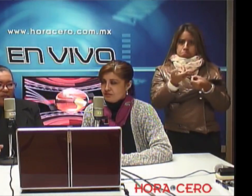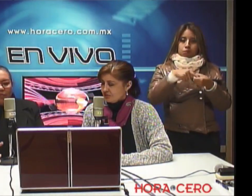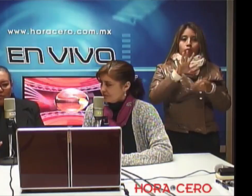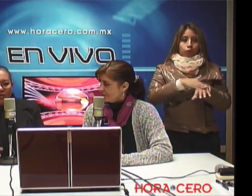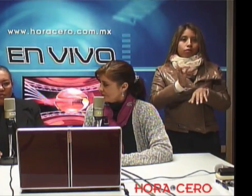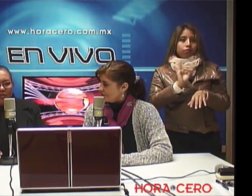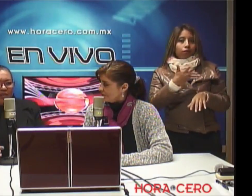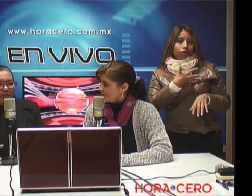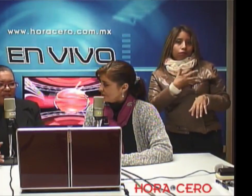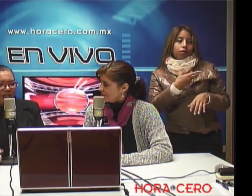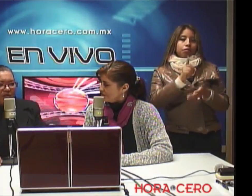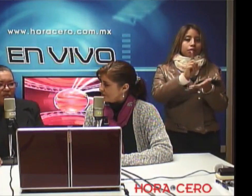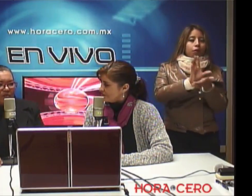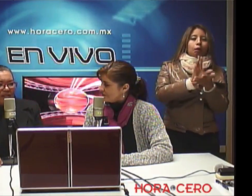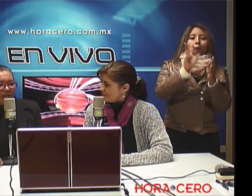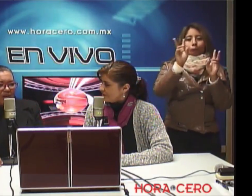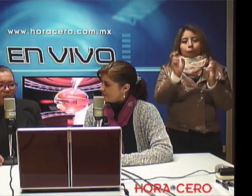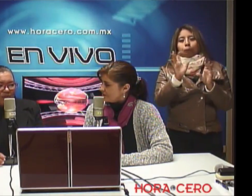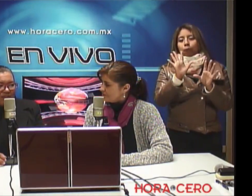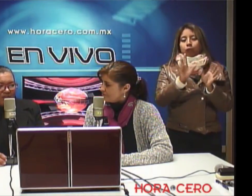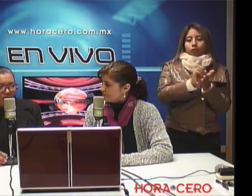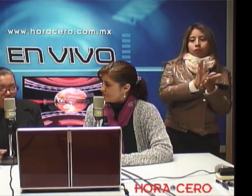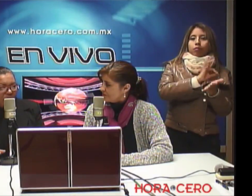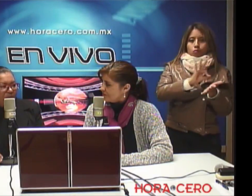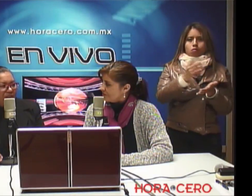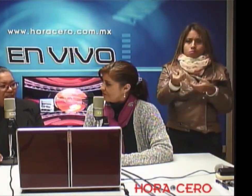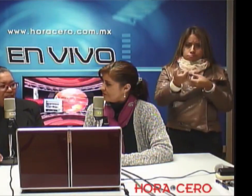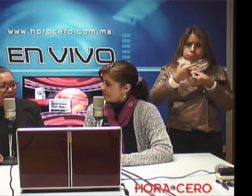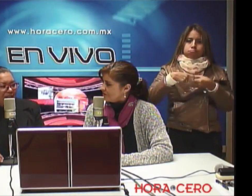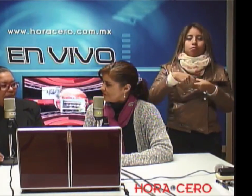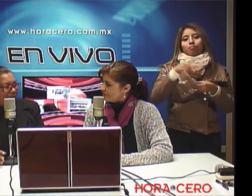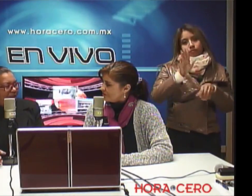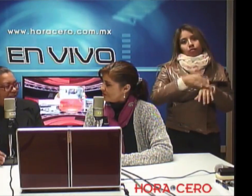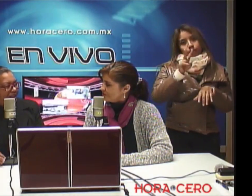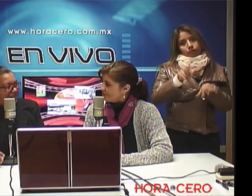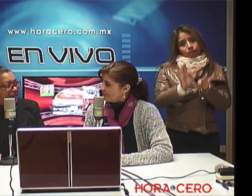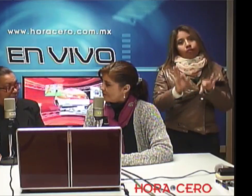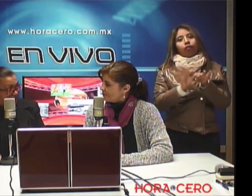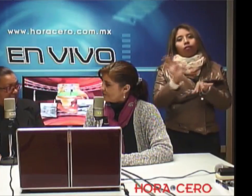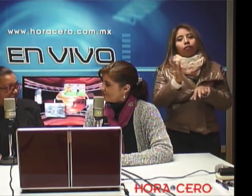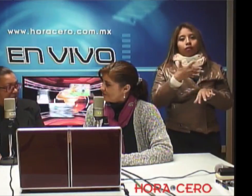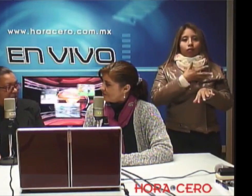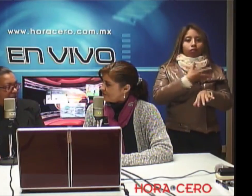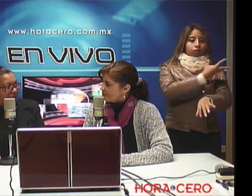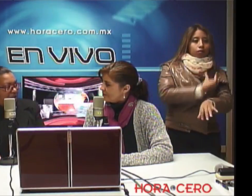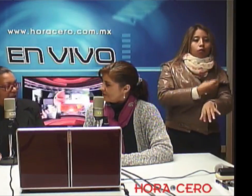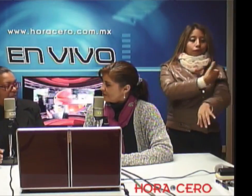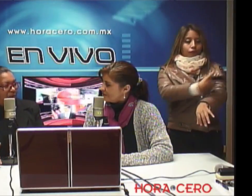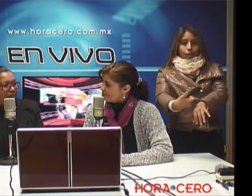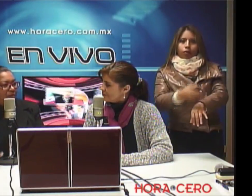tienen una persona con discapacidad dentro de su familia, pues es muy importante que pudieran tener esta capacitación